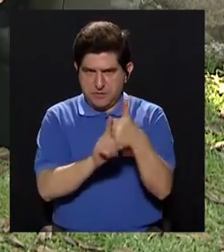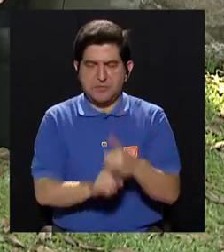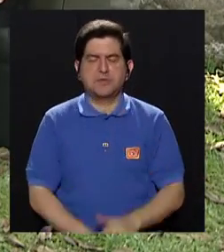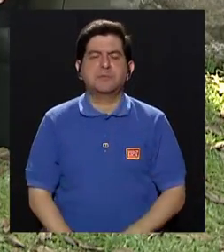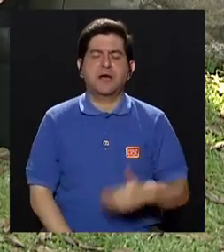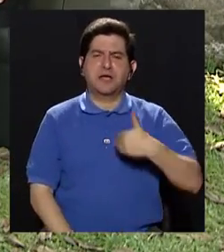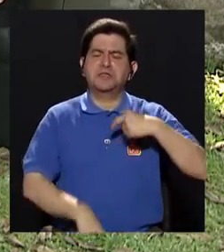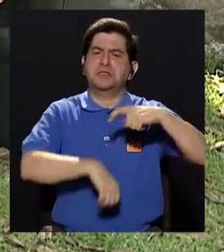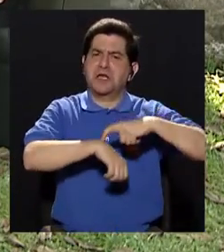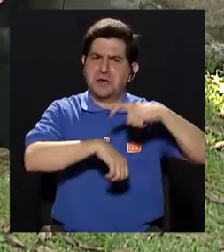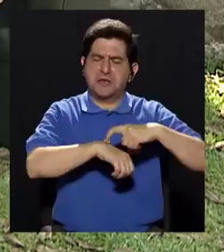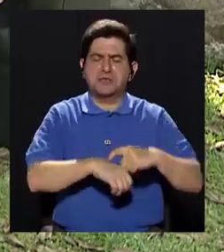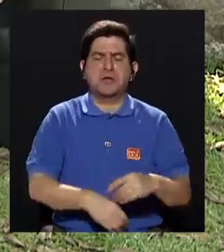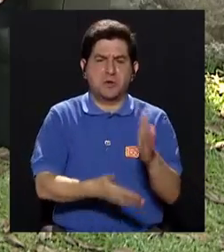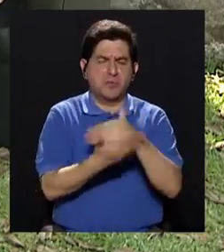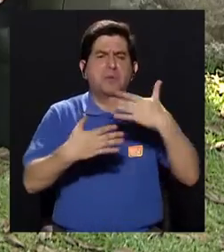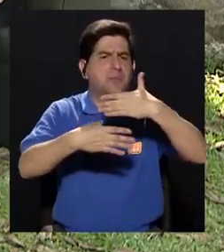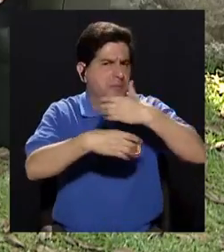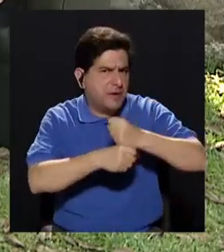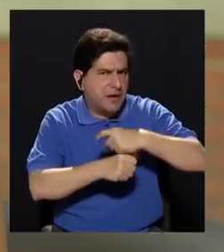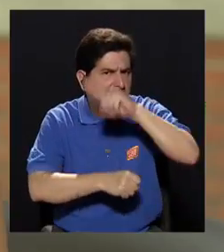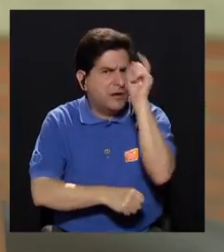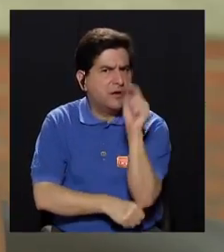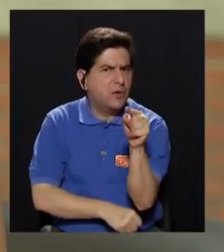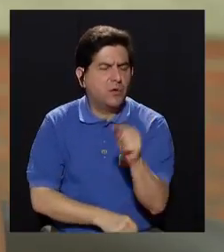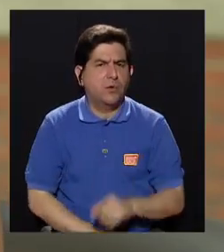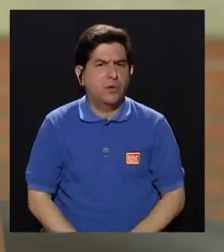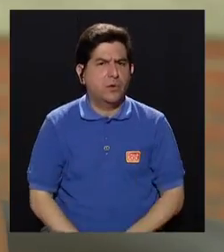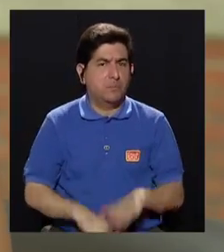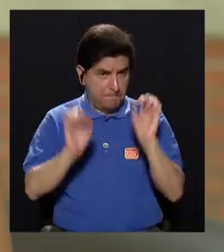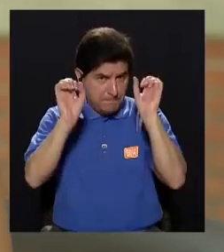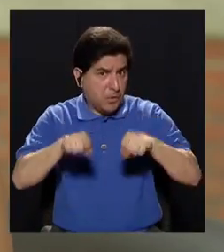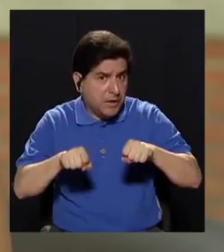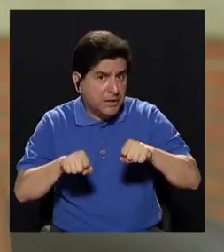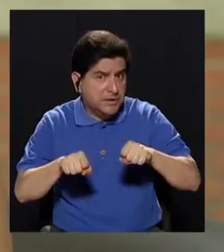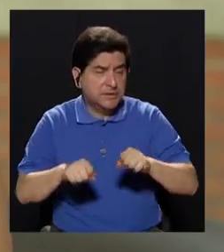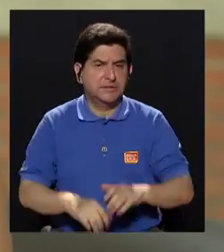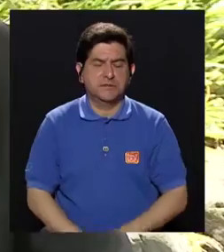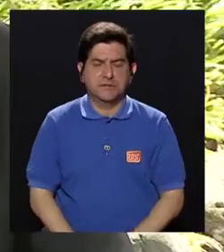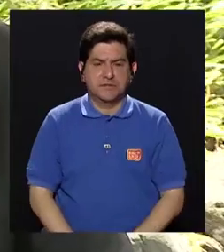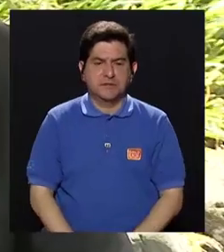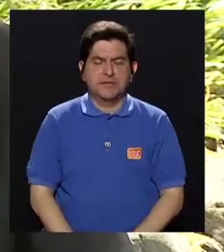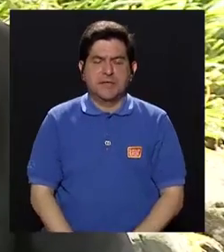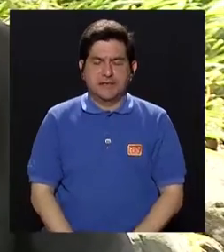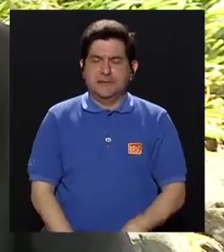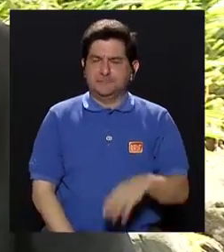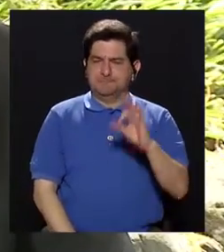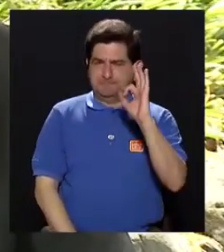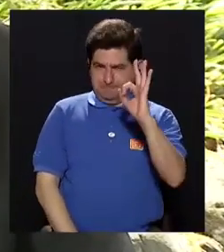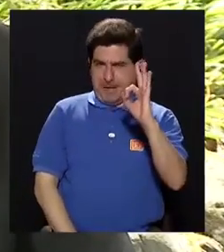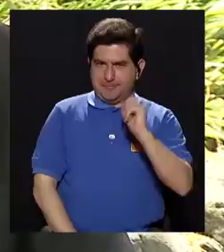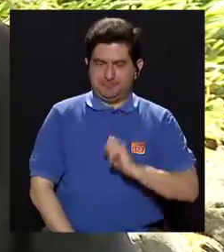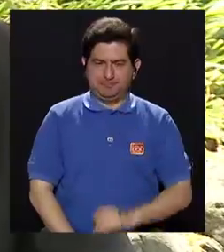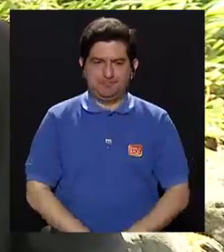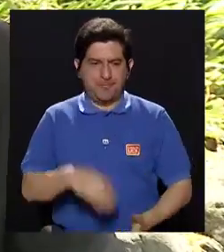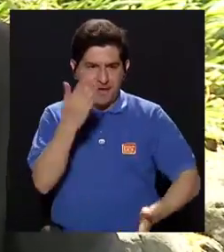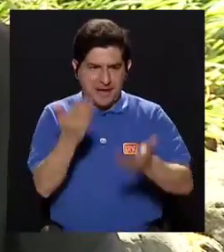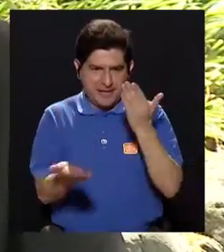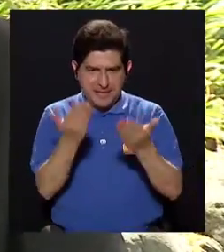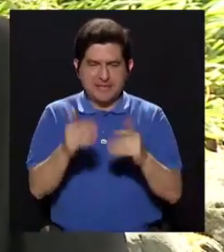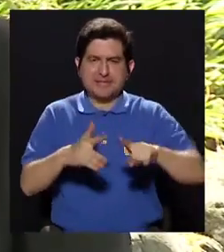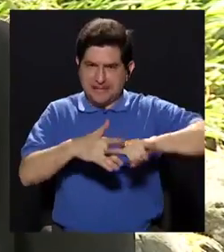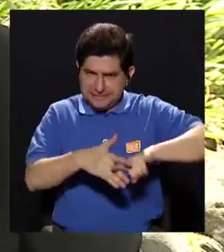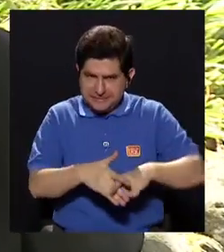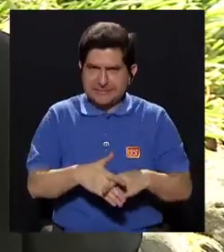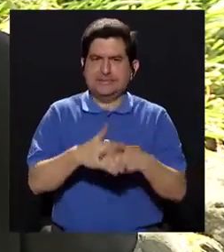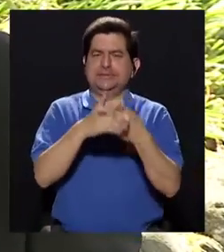¿Estamos a tiempo para hacer algo al respecto? ¿Se podrá? Bueno, muy bien. Tal vez